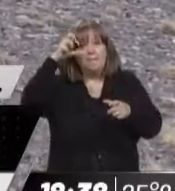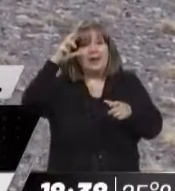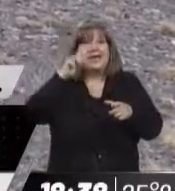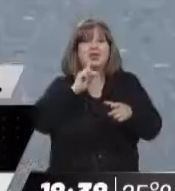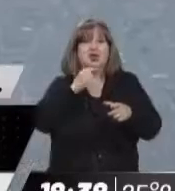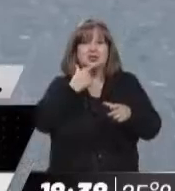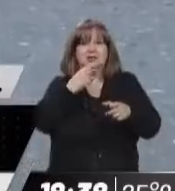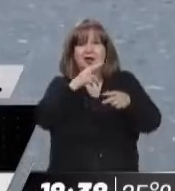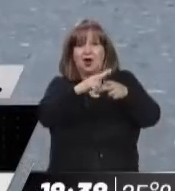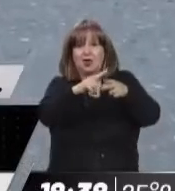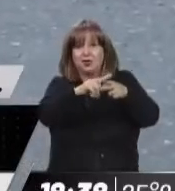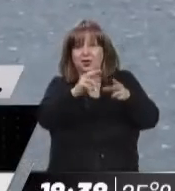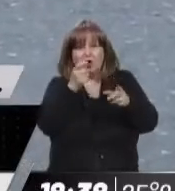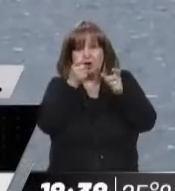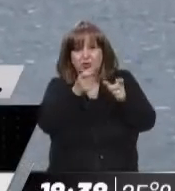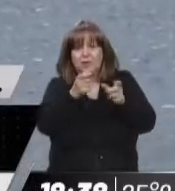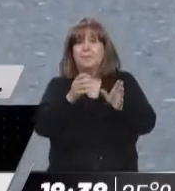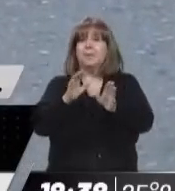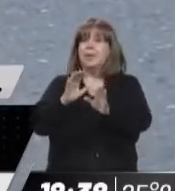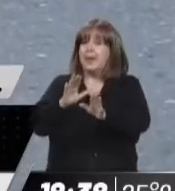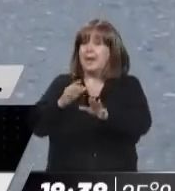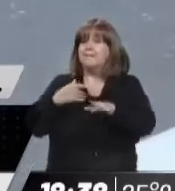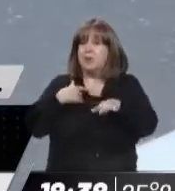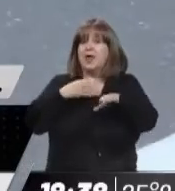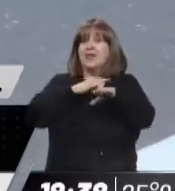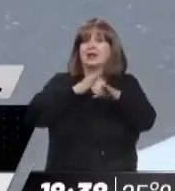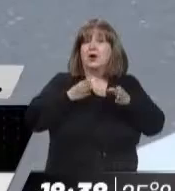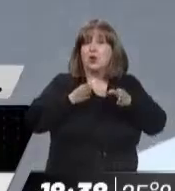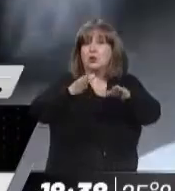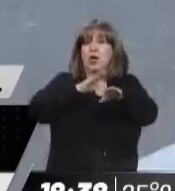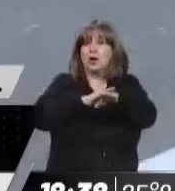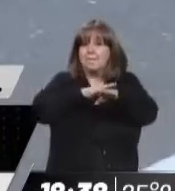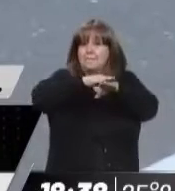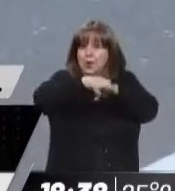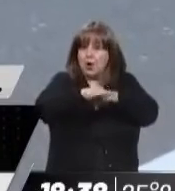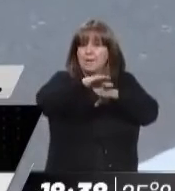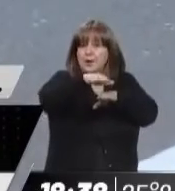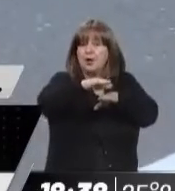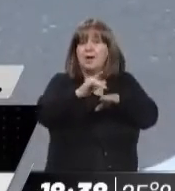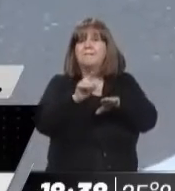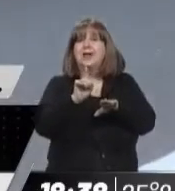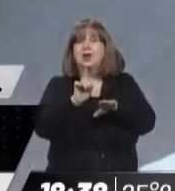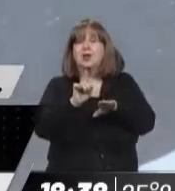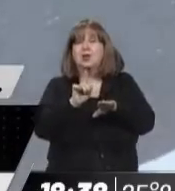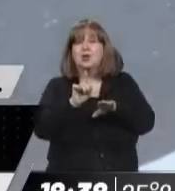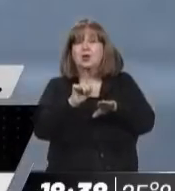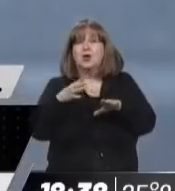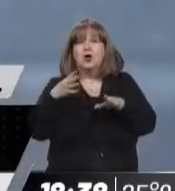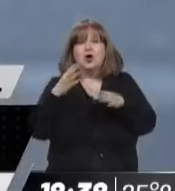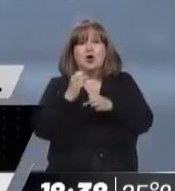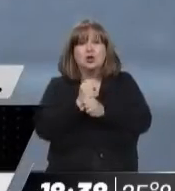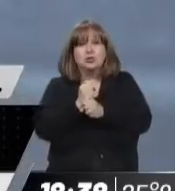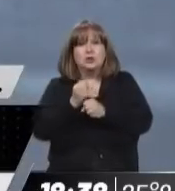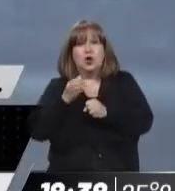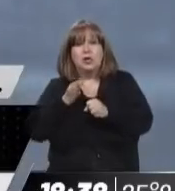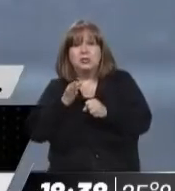de que el estado de la calzada puede ser una variable a tener en cuenta, pero un siniestro como el que estamos hablando, hay que tener en